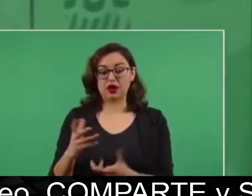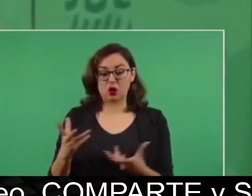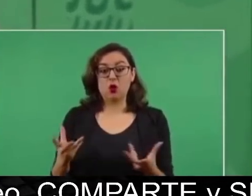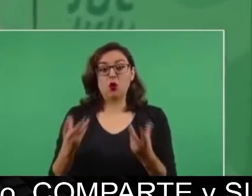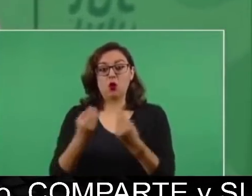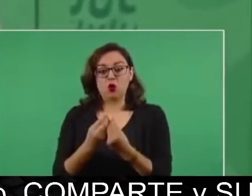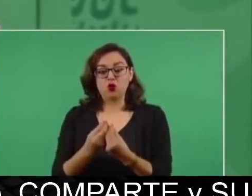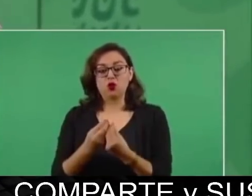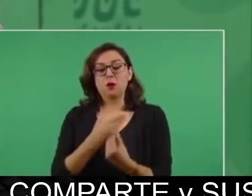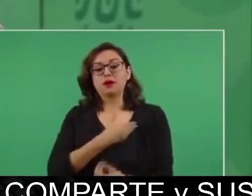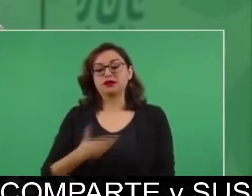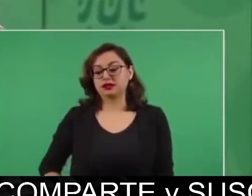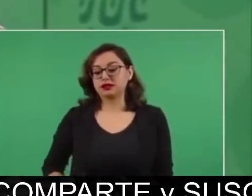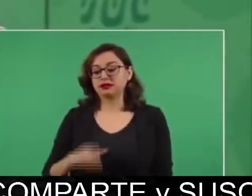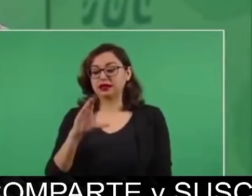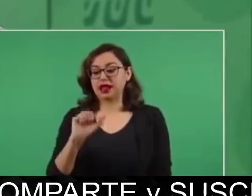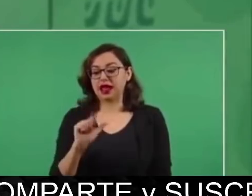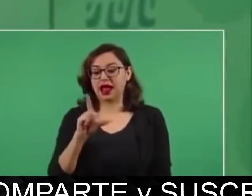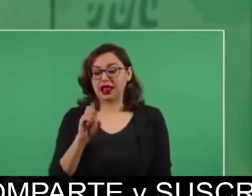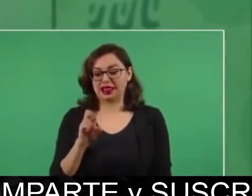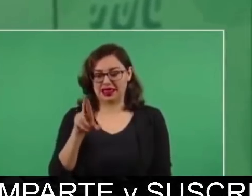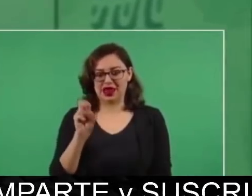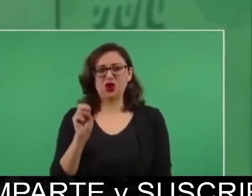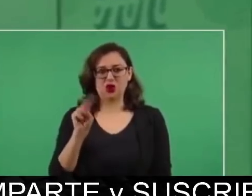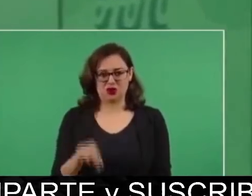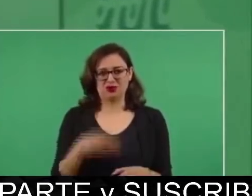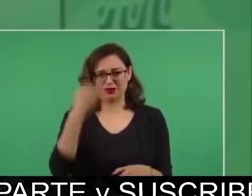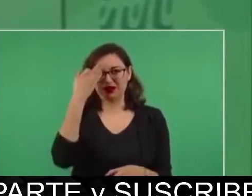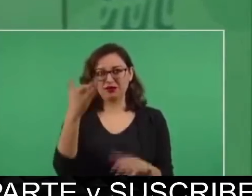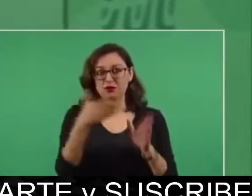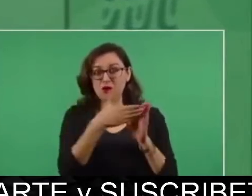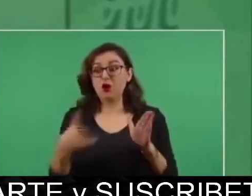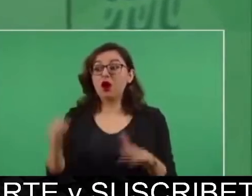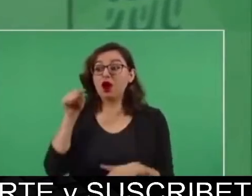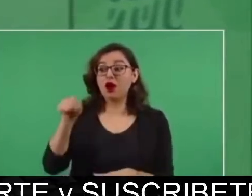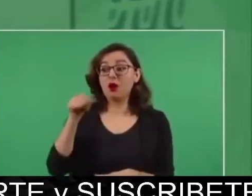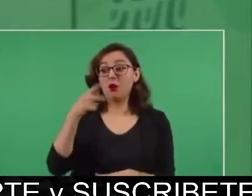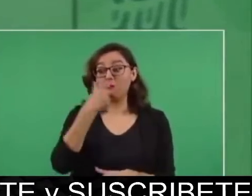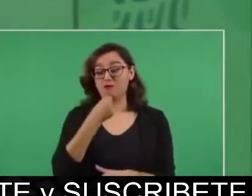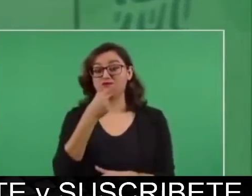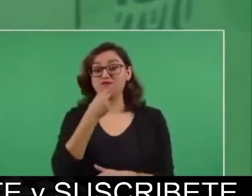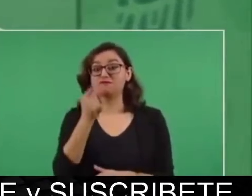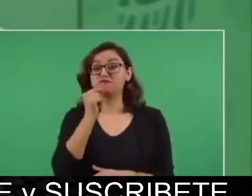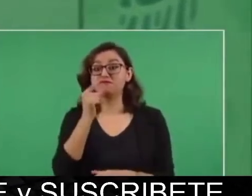Calderón. Y además, esa policía